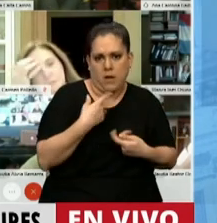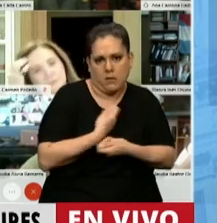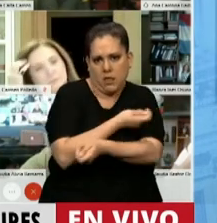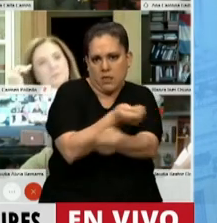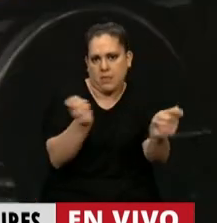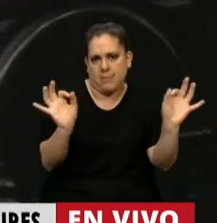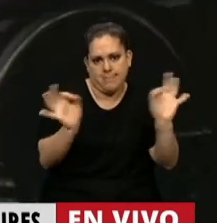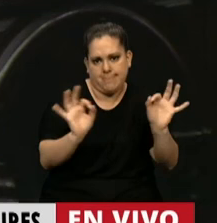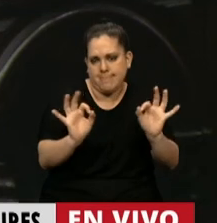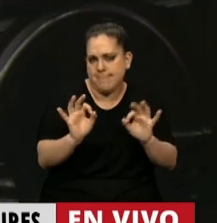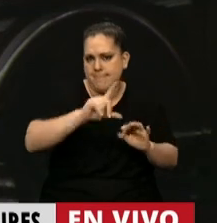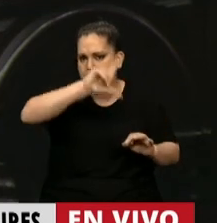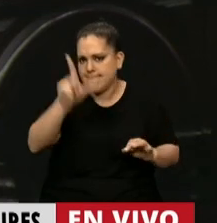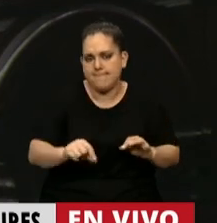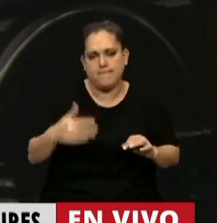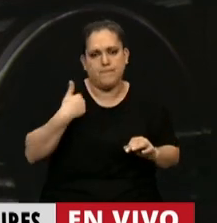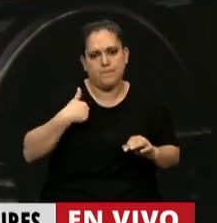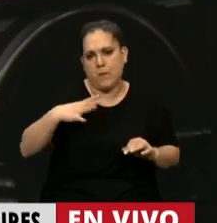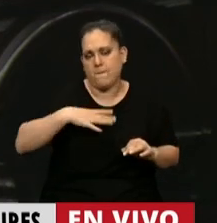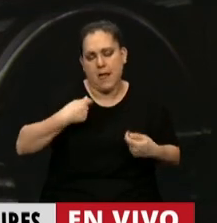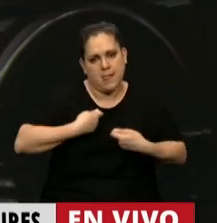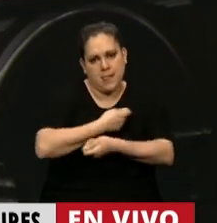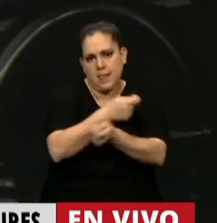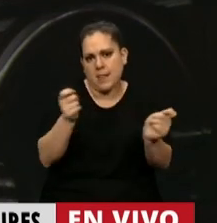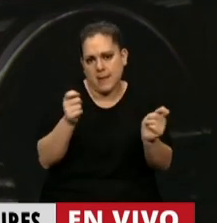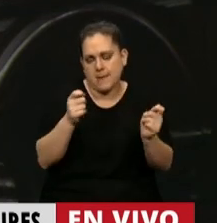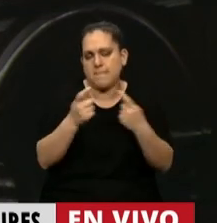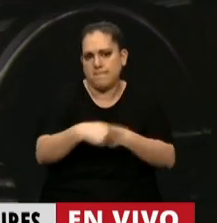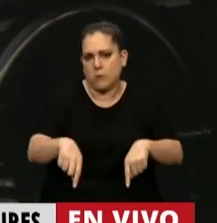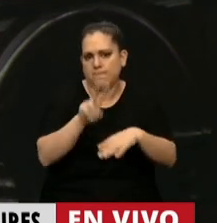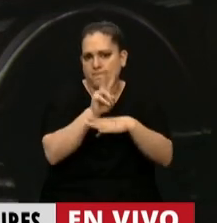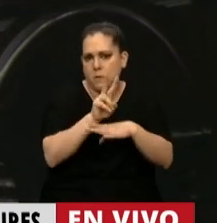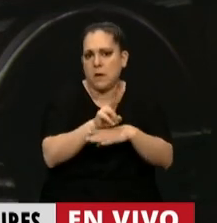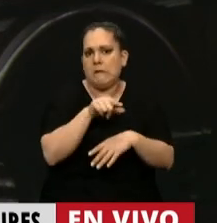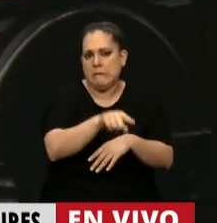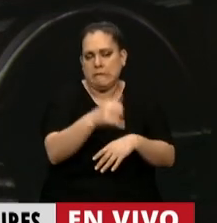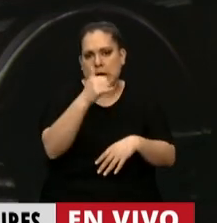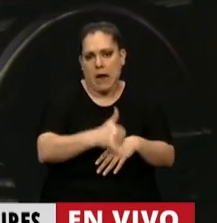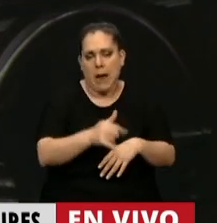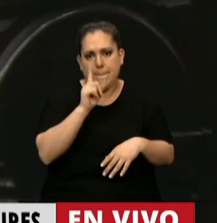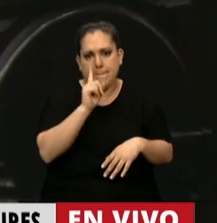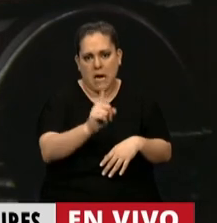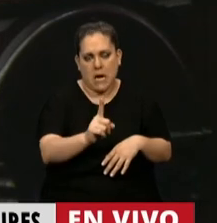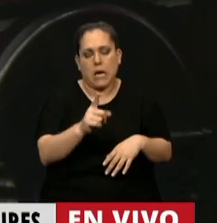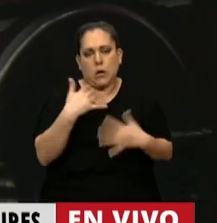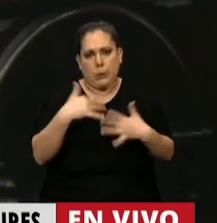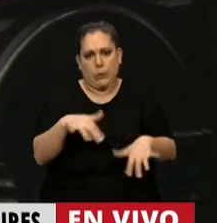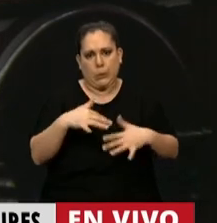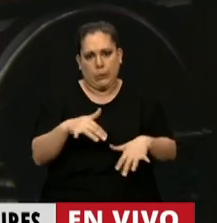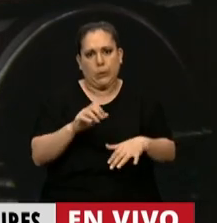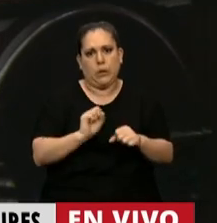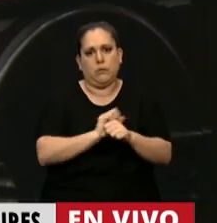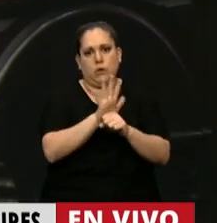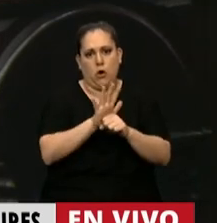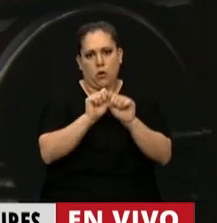trabajadores en todo el territorio del país y lo que los coloca en un nivel de exposición muy serio frente